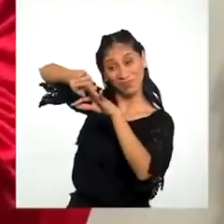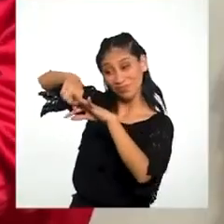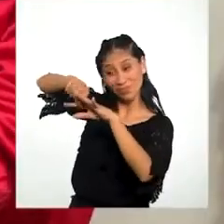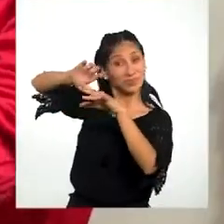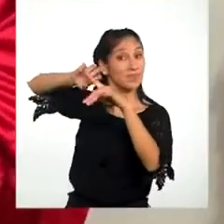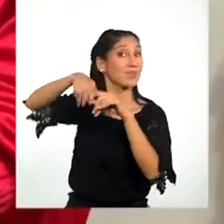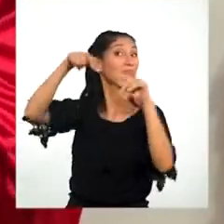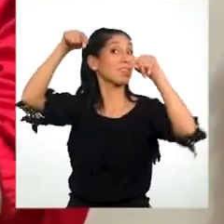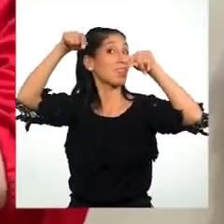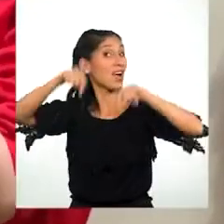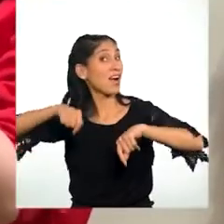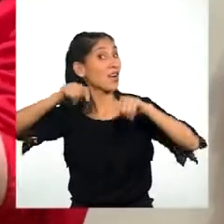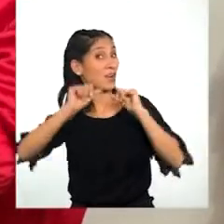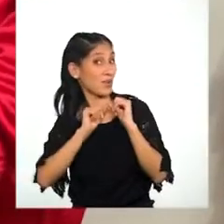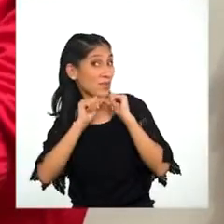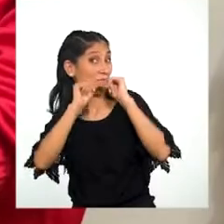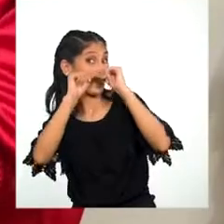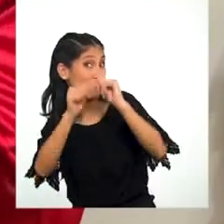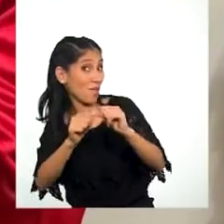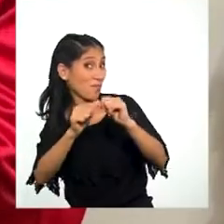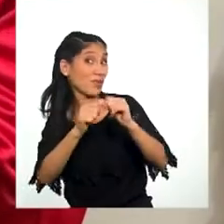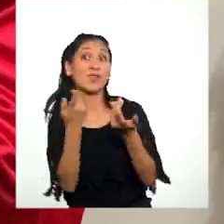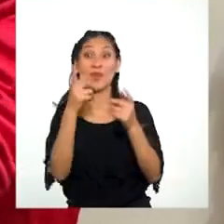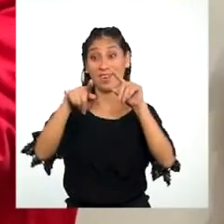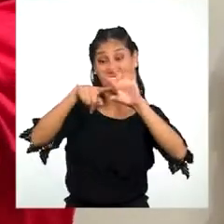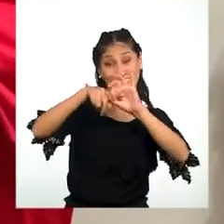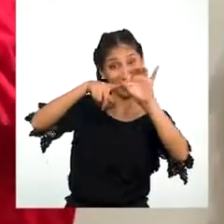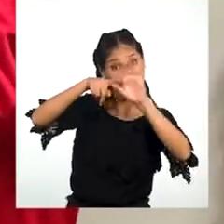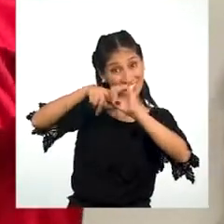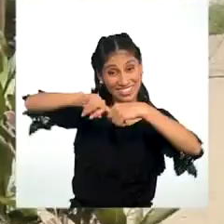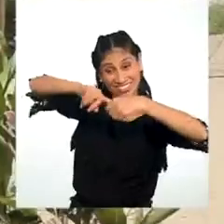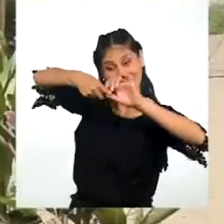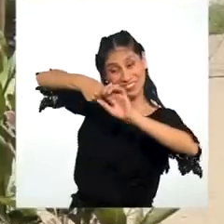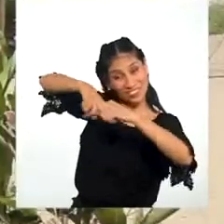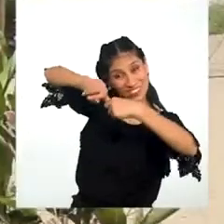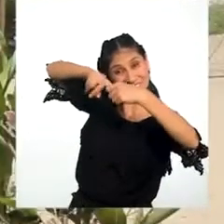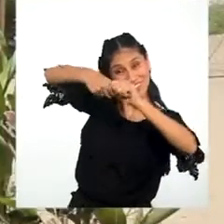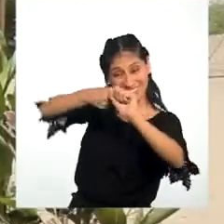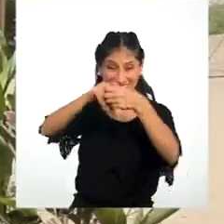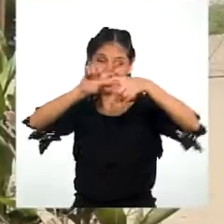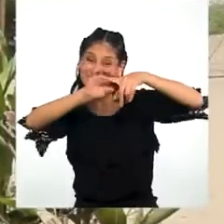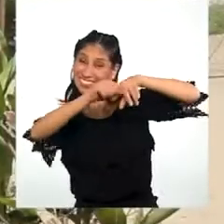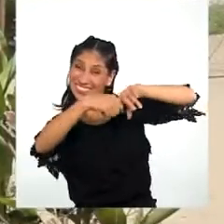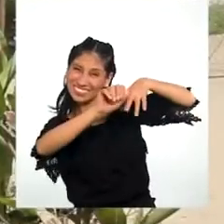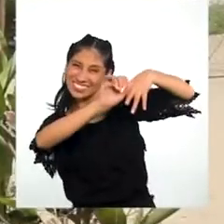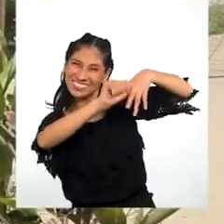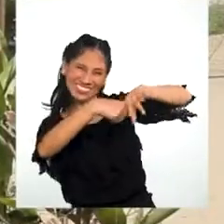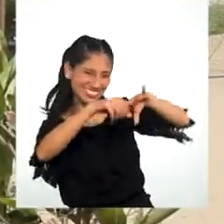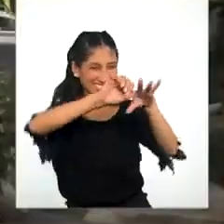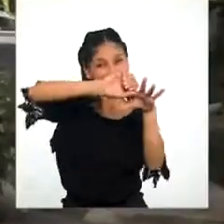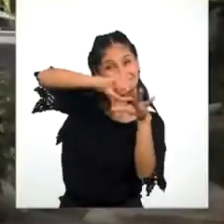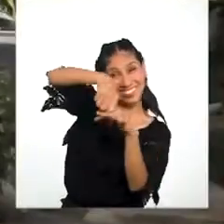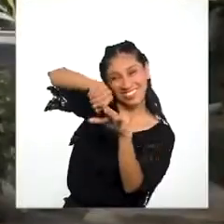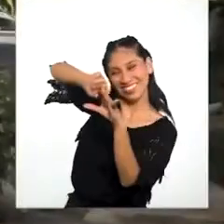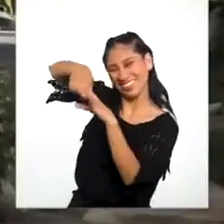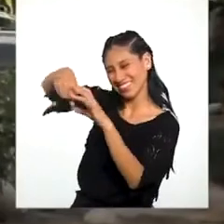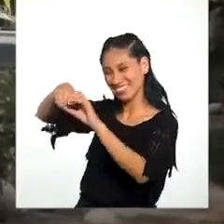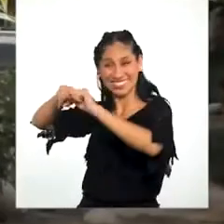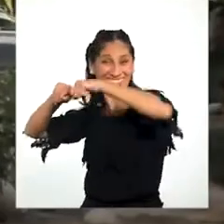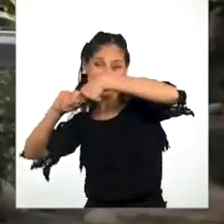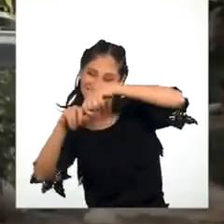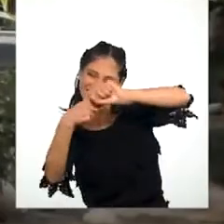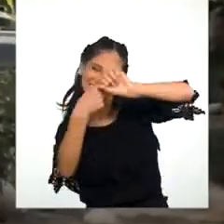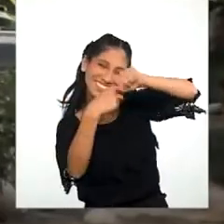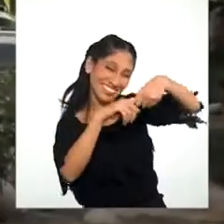Y ahora Seguimos Con el dedo índice Dedo índice Aquí voy Te frotamos Te